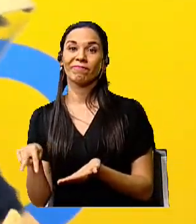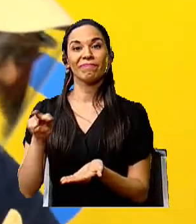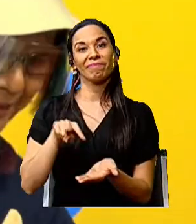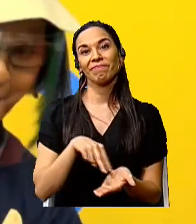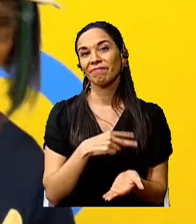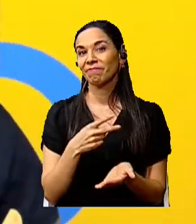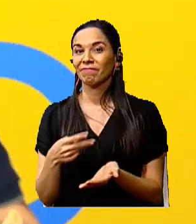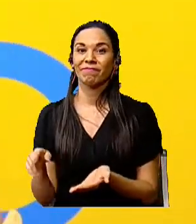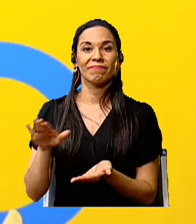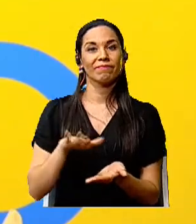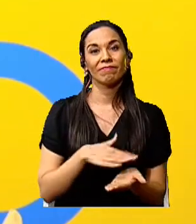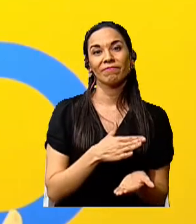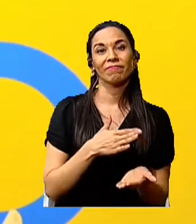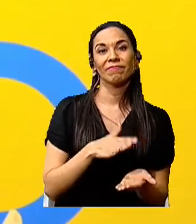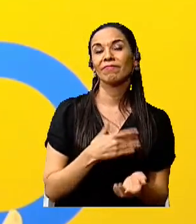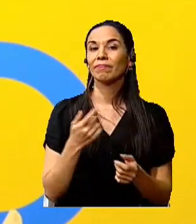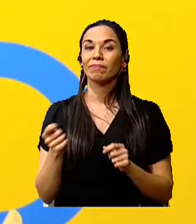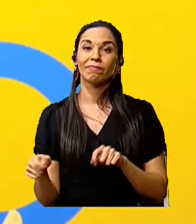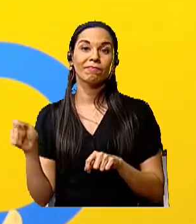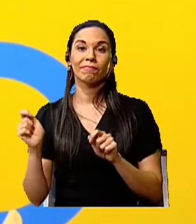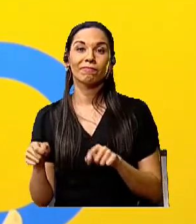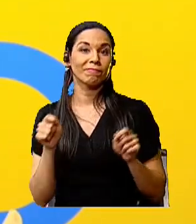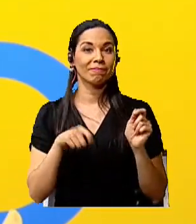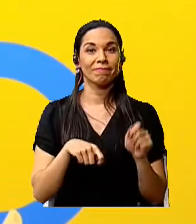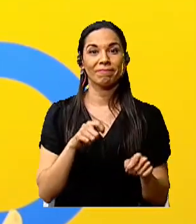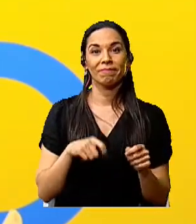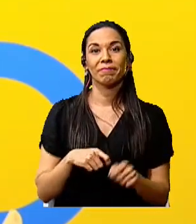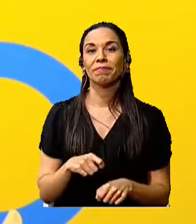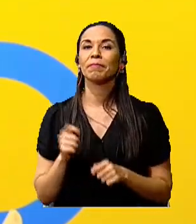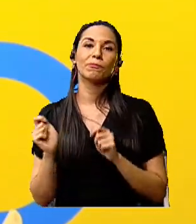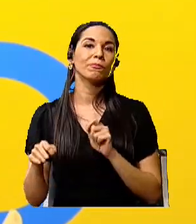¡Ajá, compañero! ¡Para luego estar!